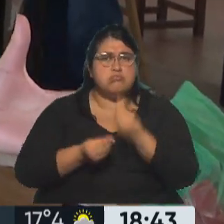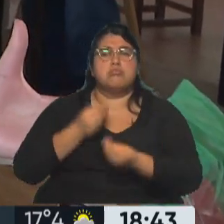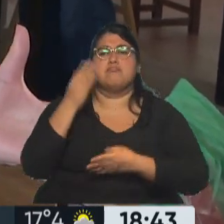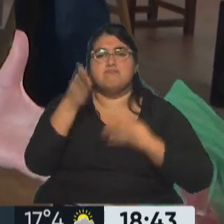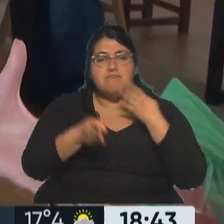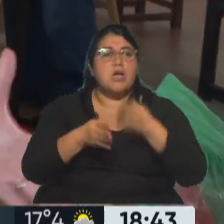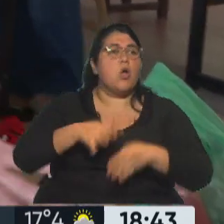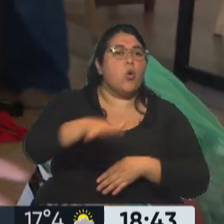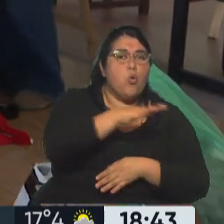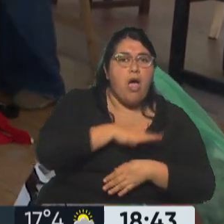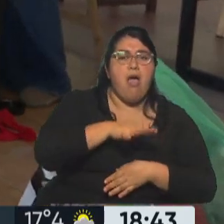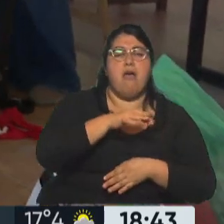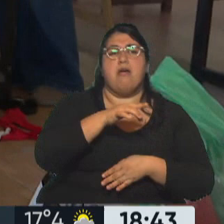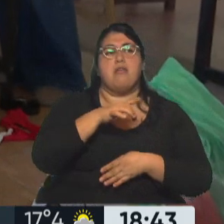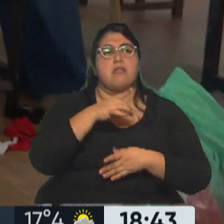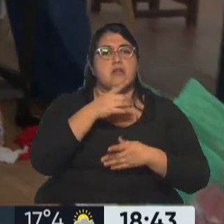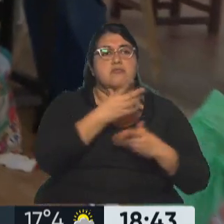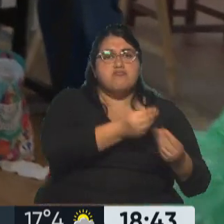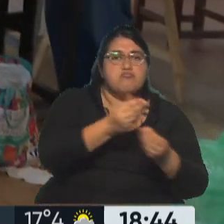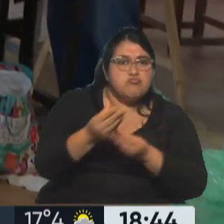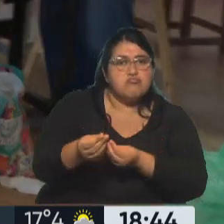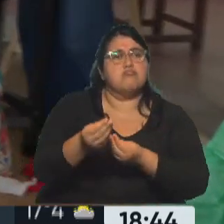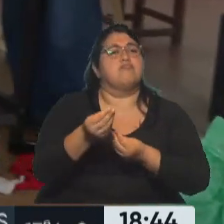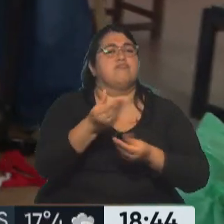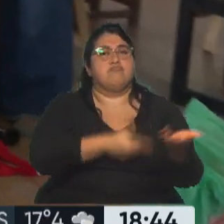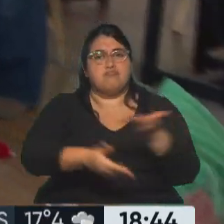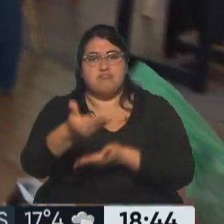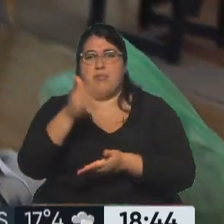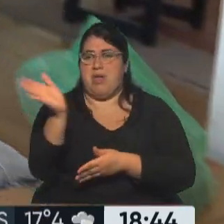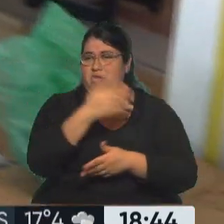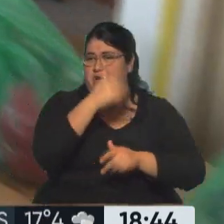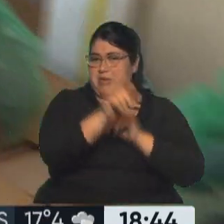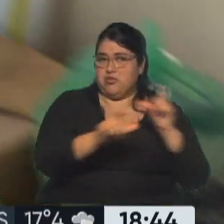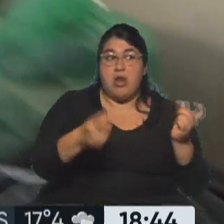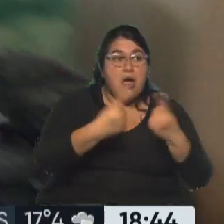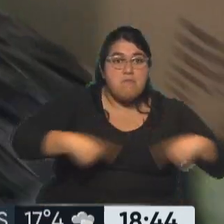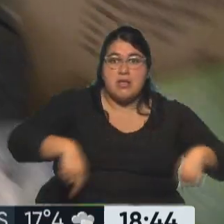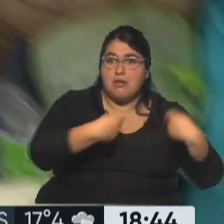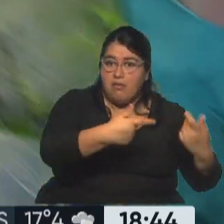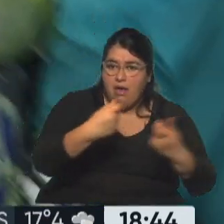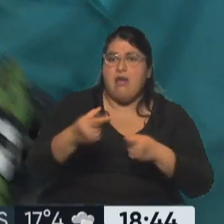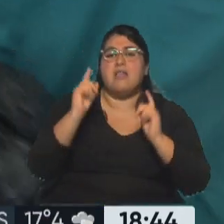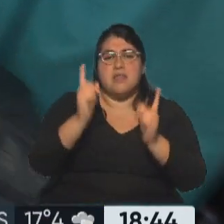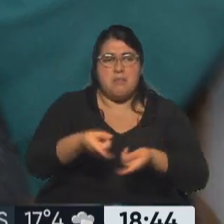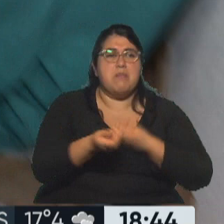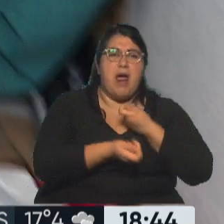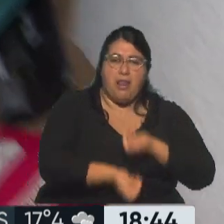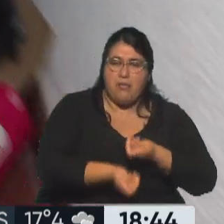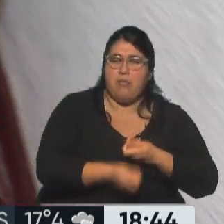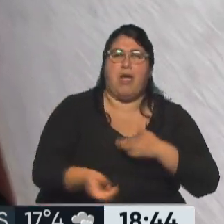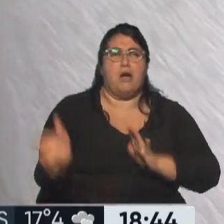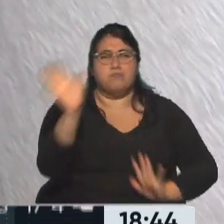territorio a, bueno, prestar, digamos, ayuda a toda la gente, no solo material, sino también para limpiar sus casas, para